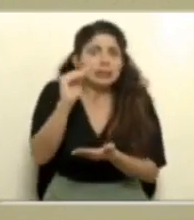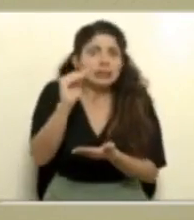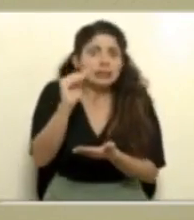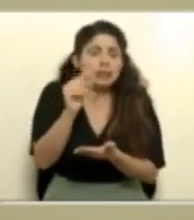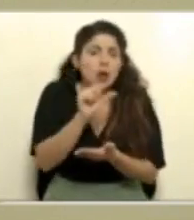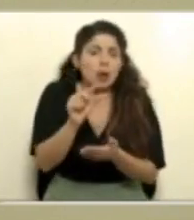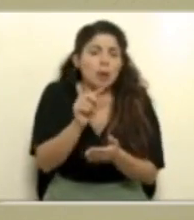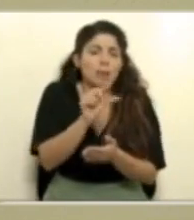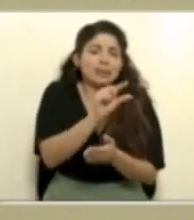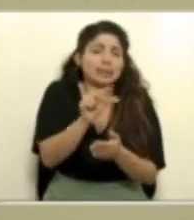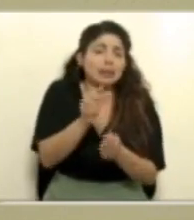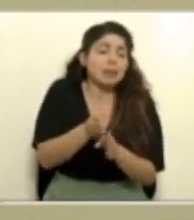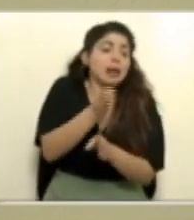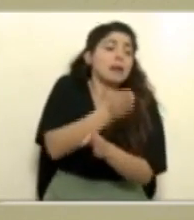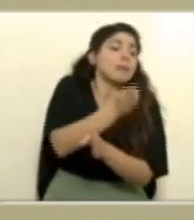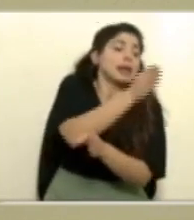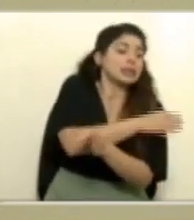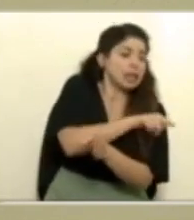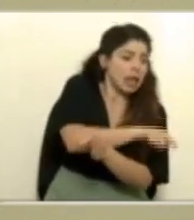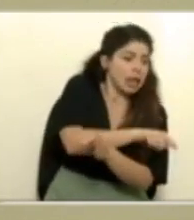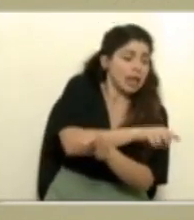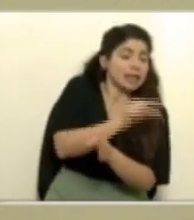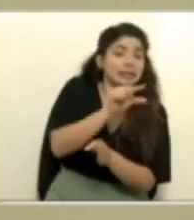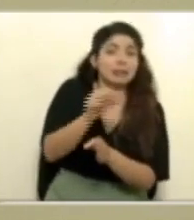tras anterior.